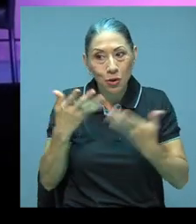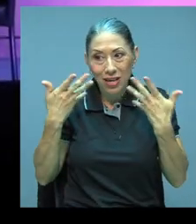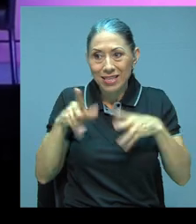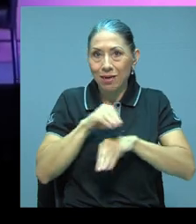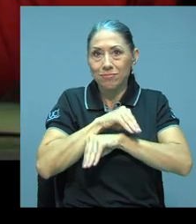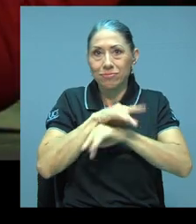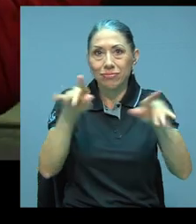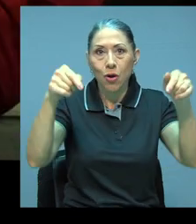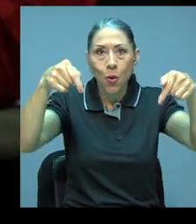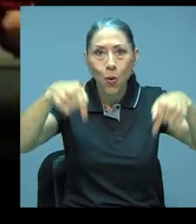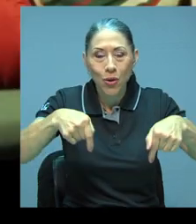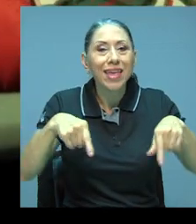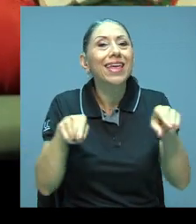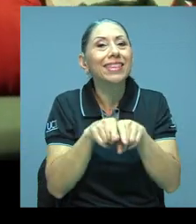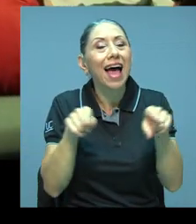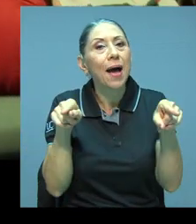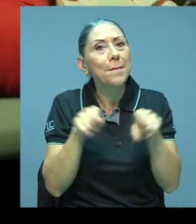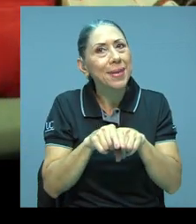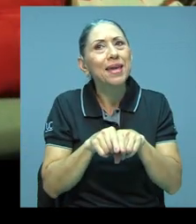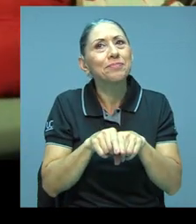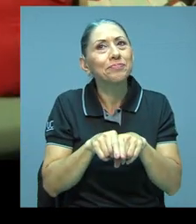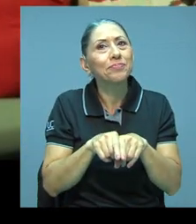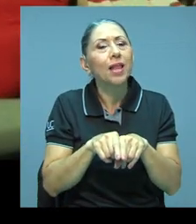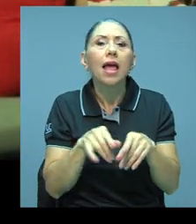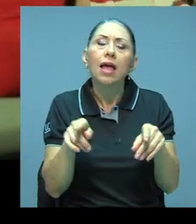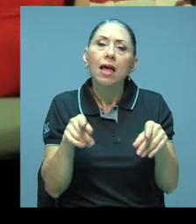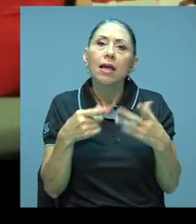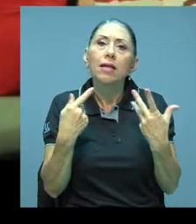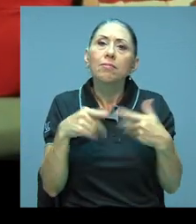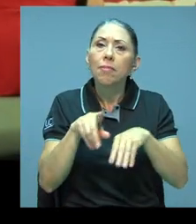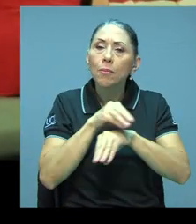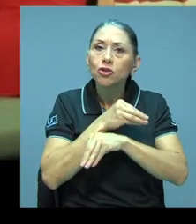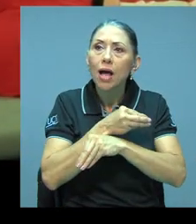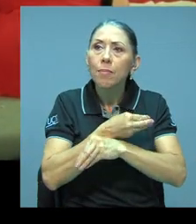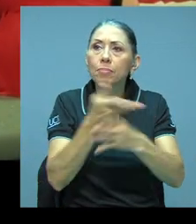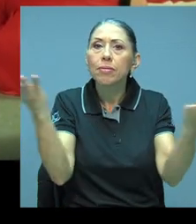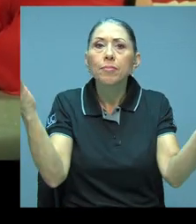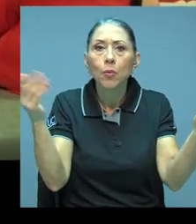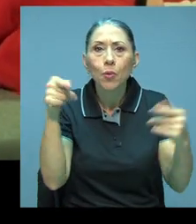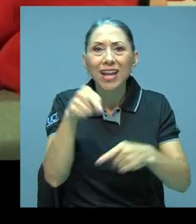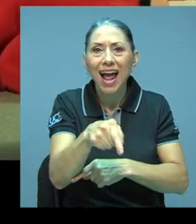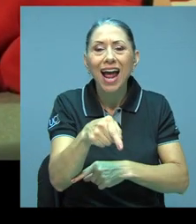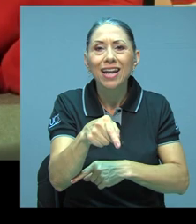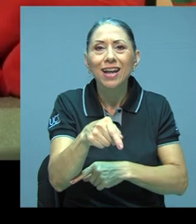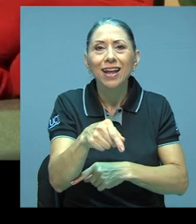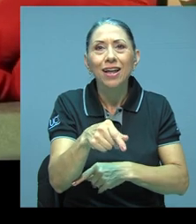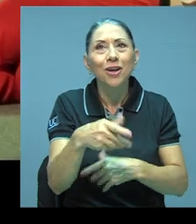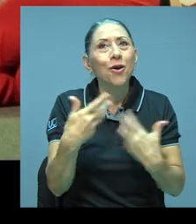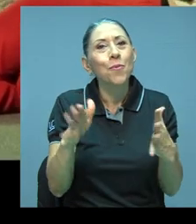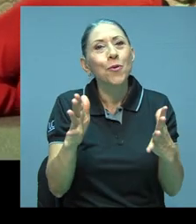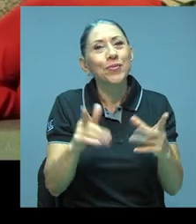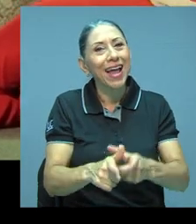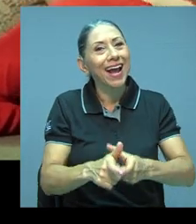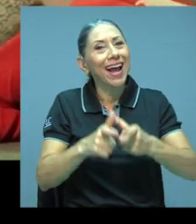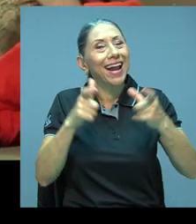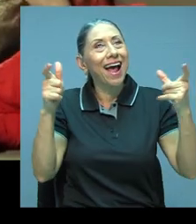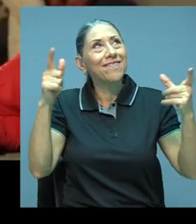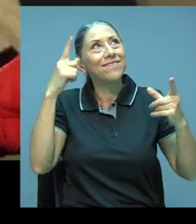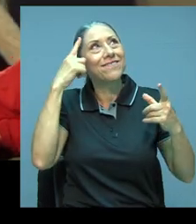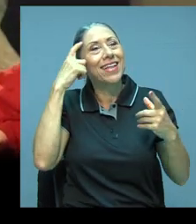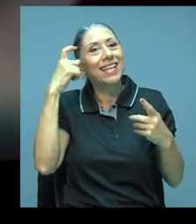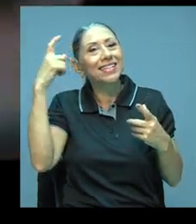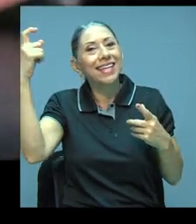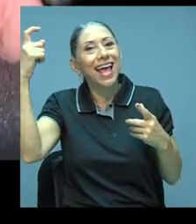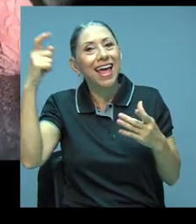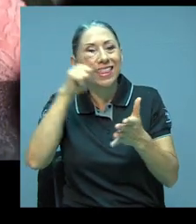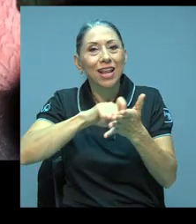el día de hoy, también vamos a publicar una, como secuela, lo que sería la gran fantasía del compositor